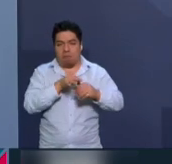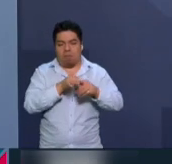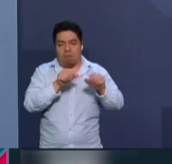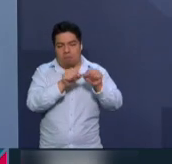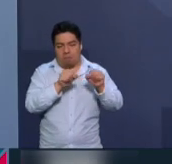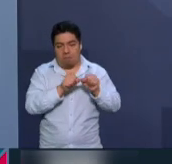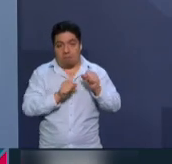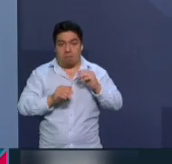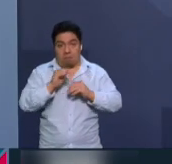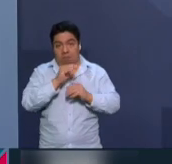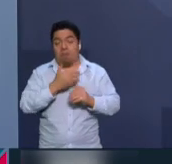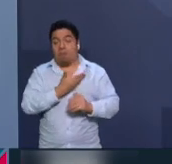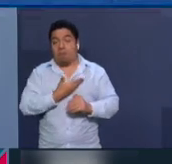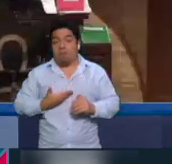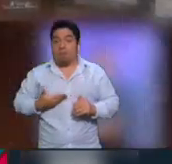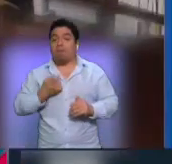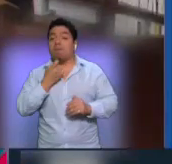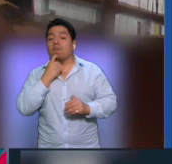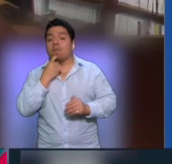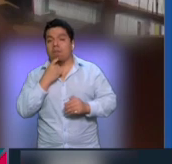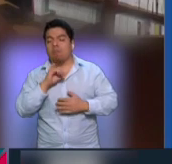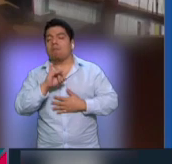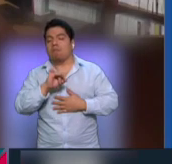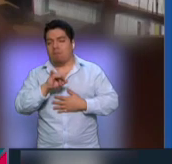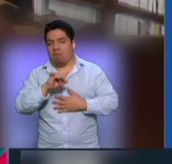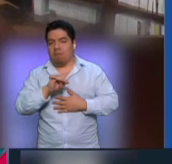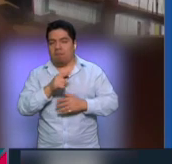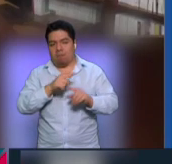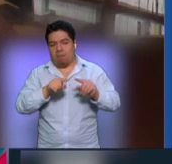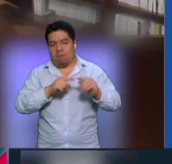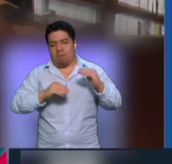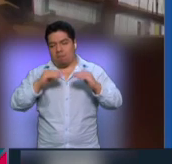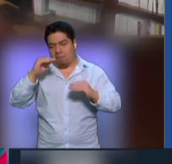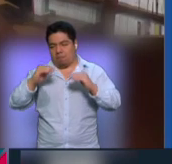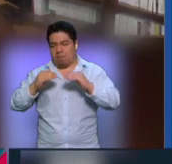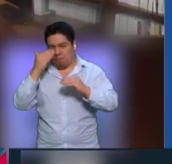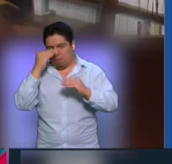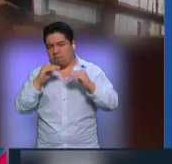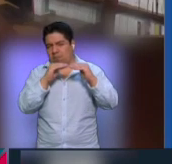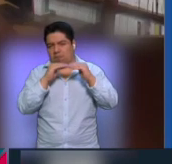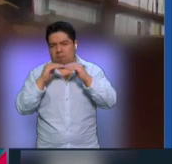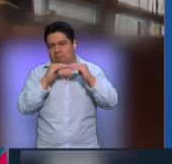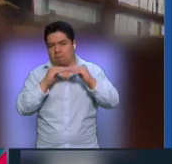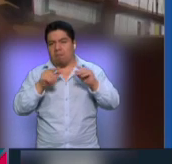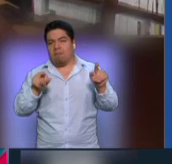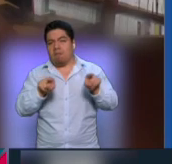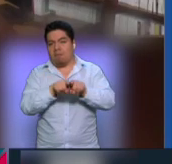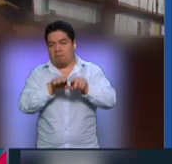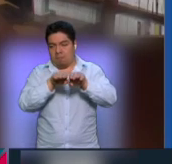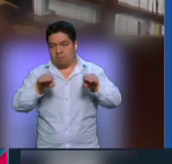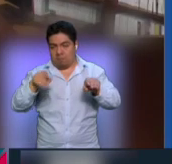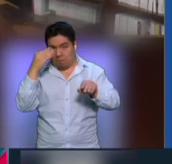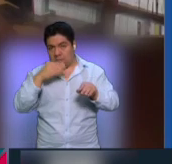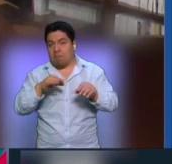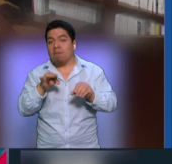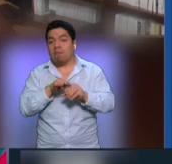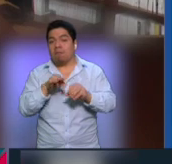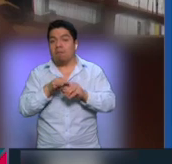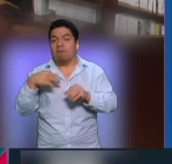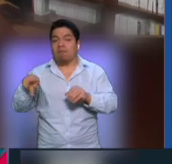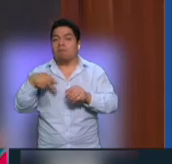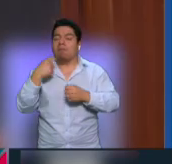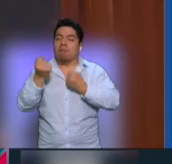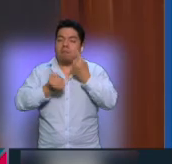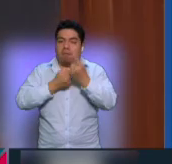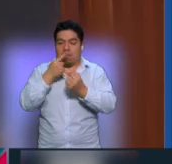superior confirmó que el presidente López Obrador vulneró los principios de imparcialidad, neutralidad y equidad en la contienda electoral con sus expresiones